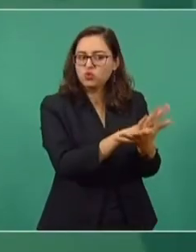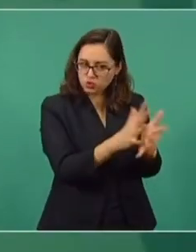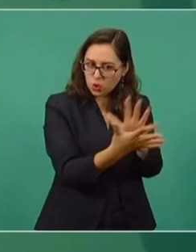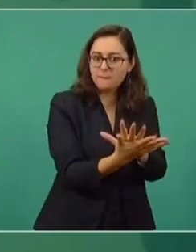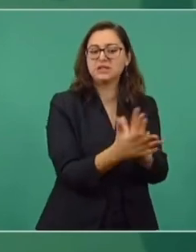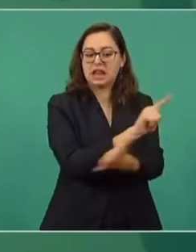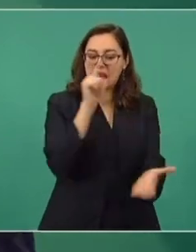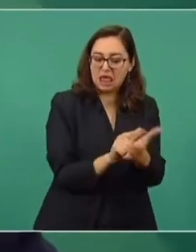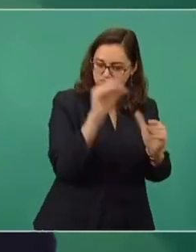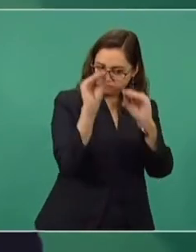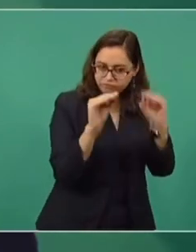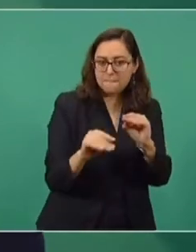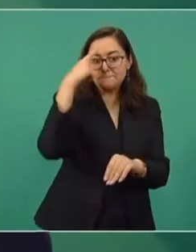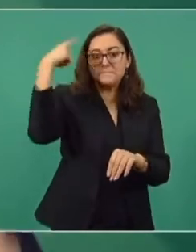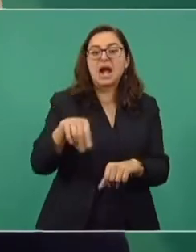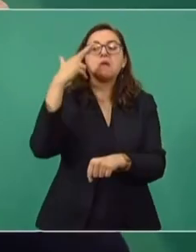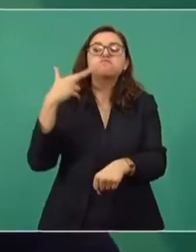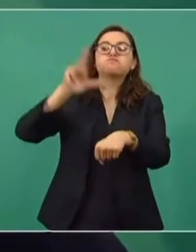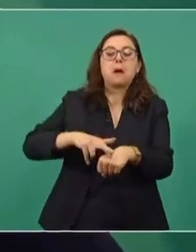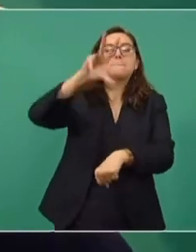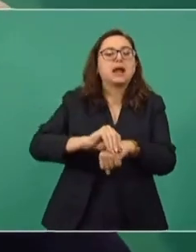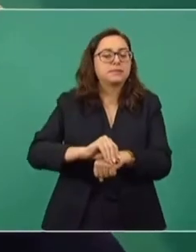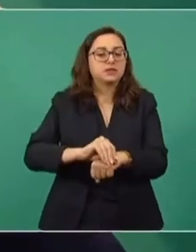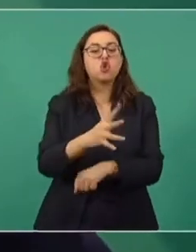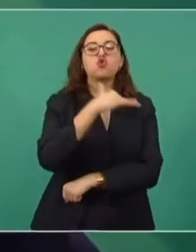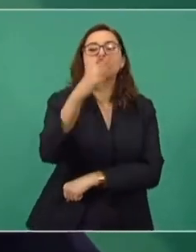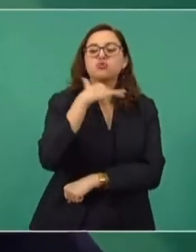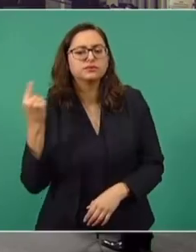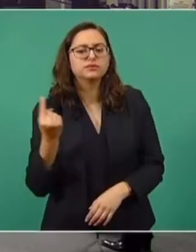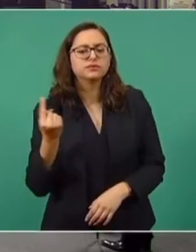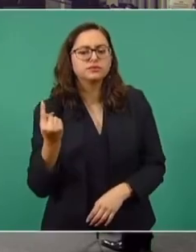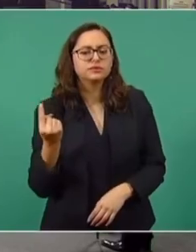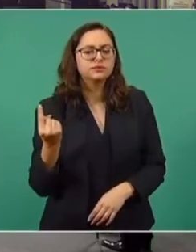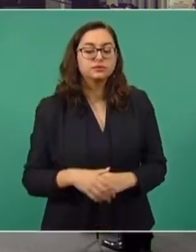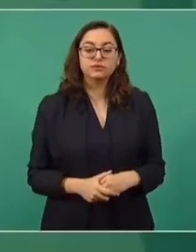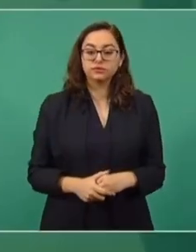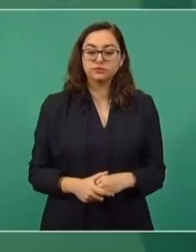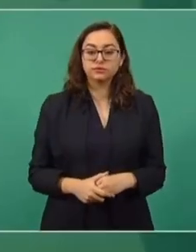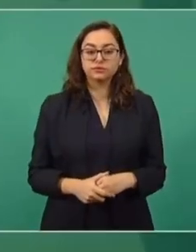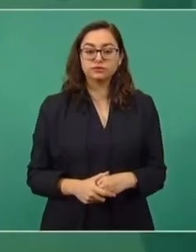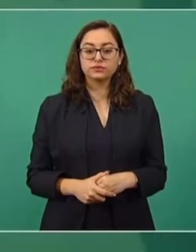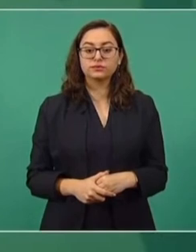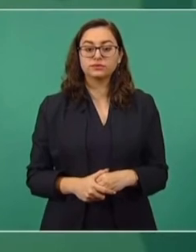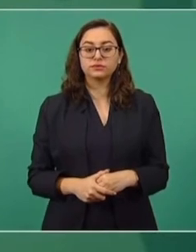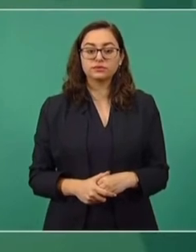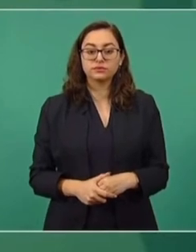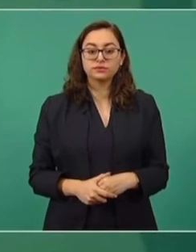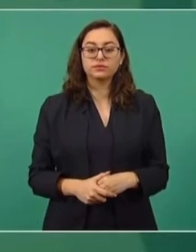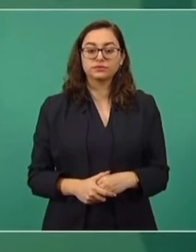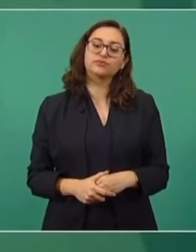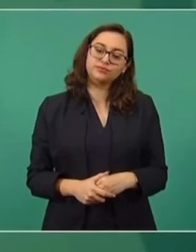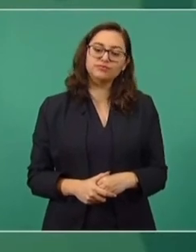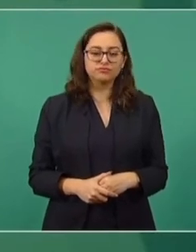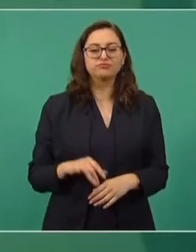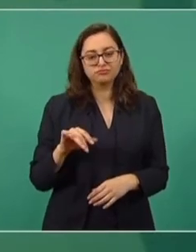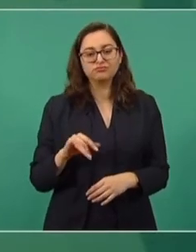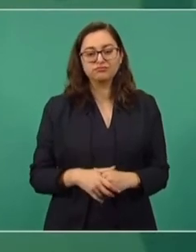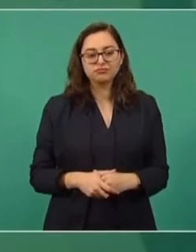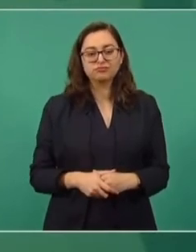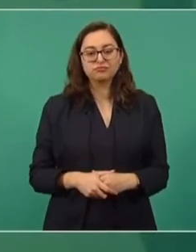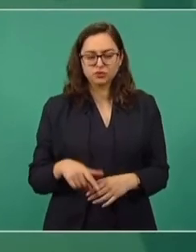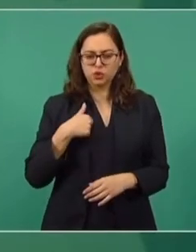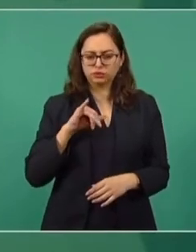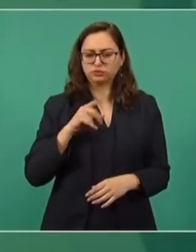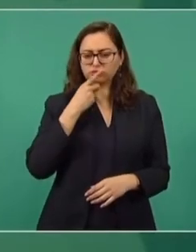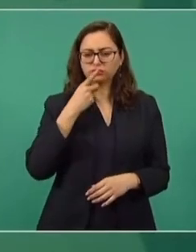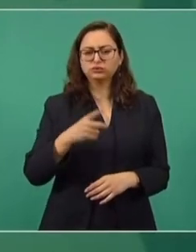ayudaron para cometer este atraco. Es legalizar la corrupción. ¿Sí? No así, pero sí lo dije.